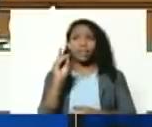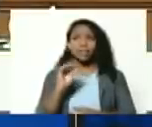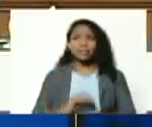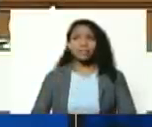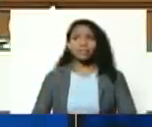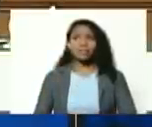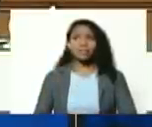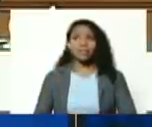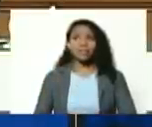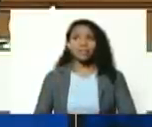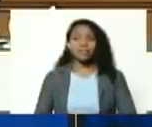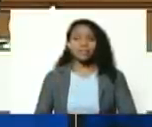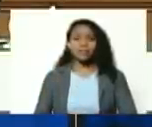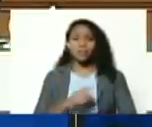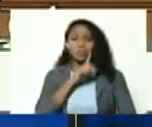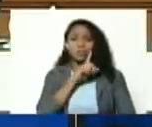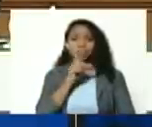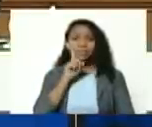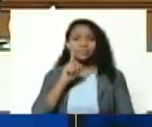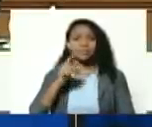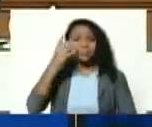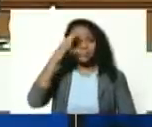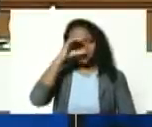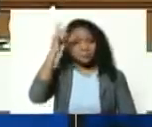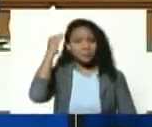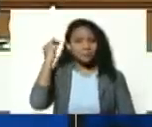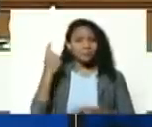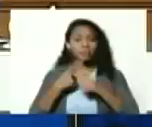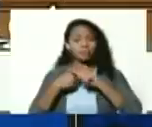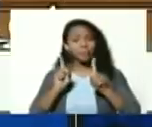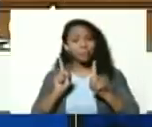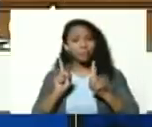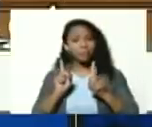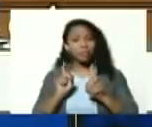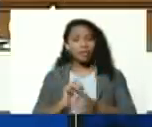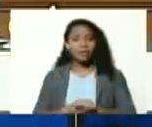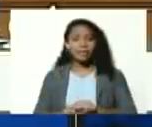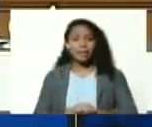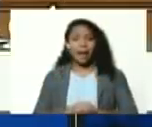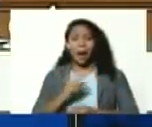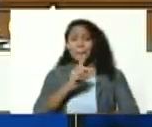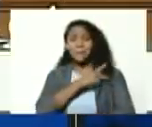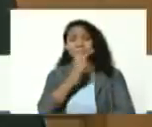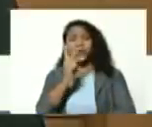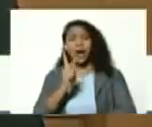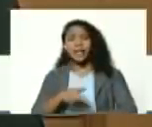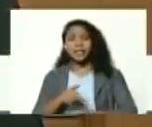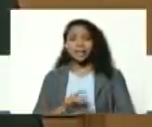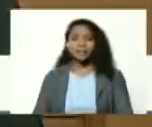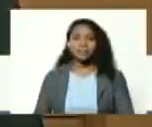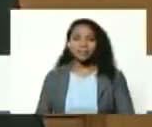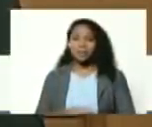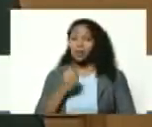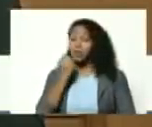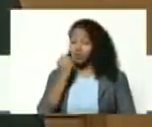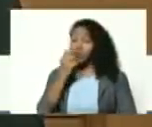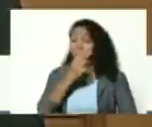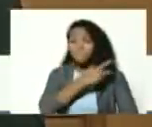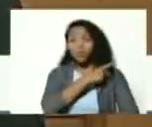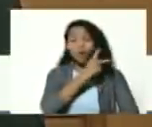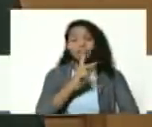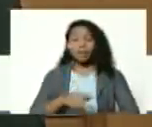¿cómo se llama? Alfred Nazaret el poeta buen poeta vale